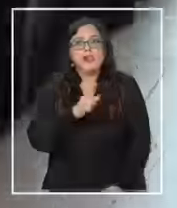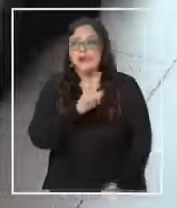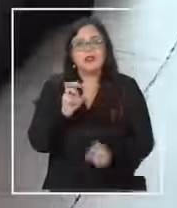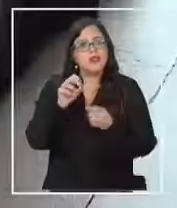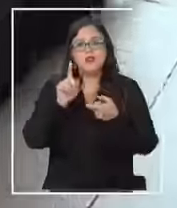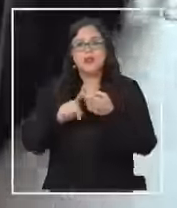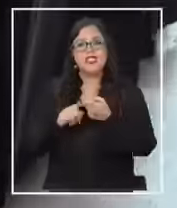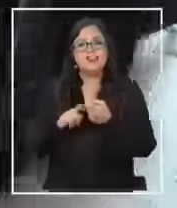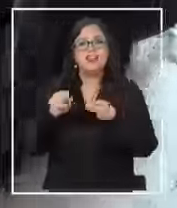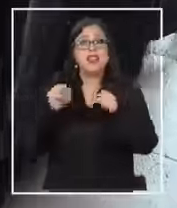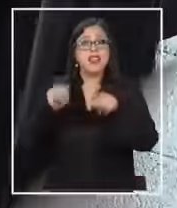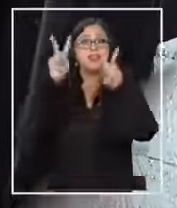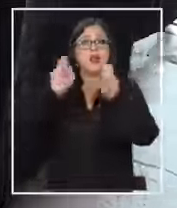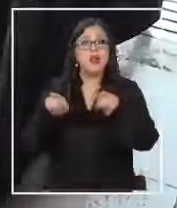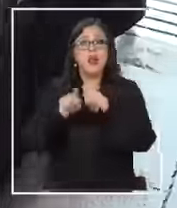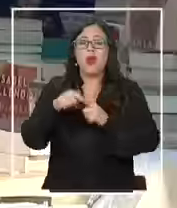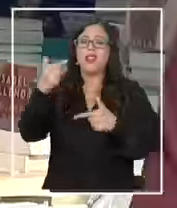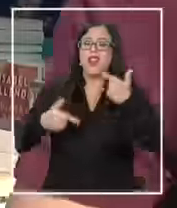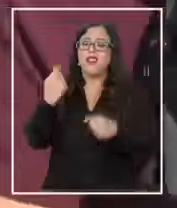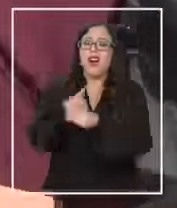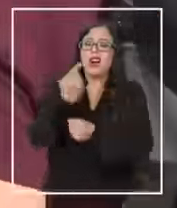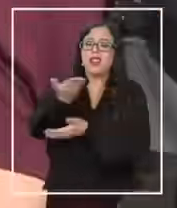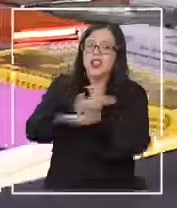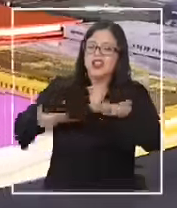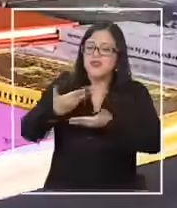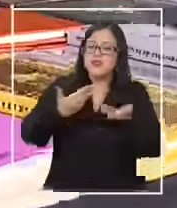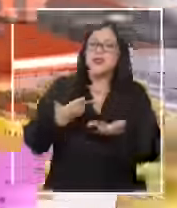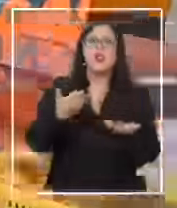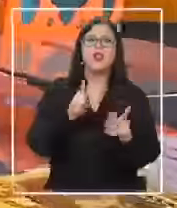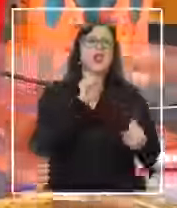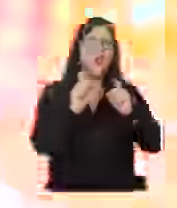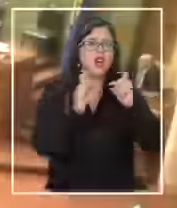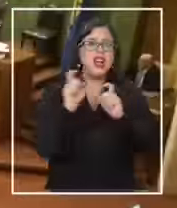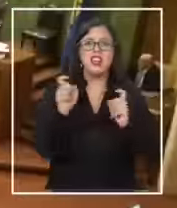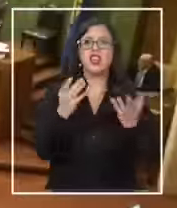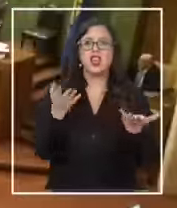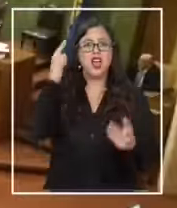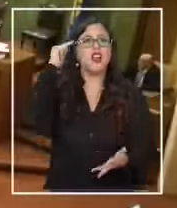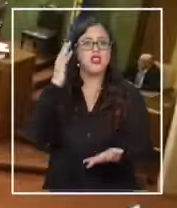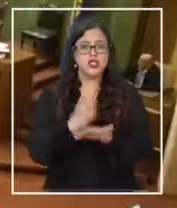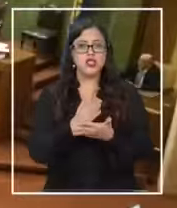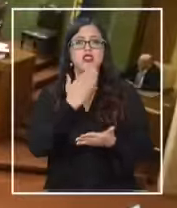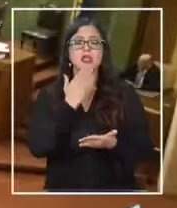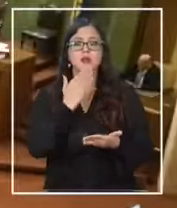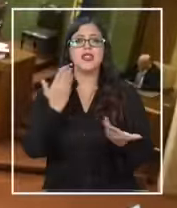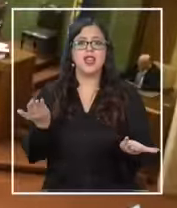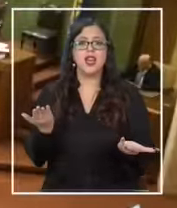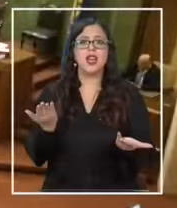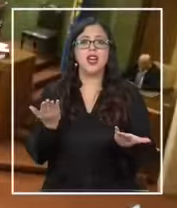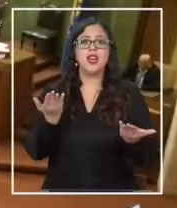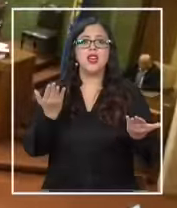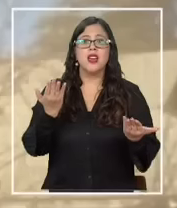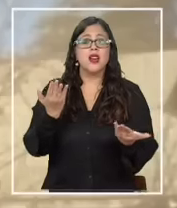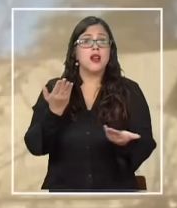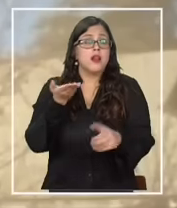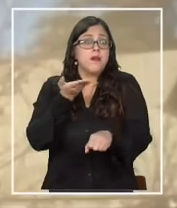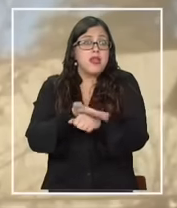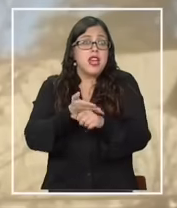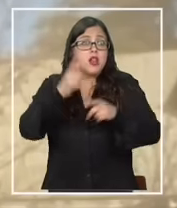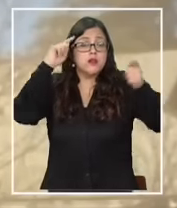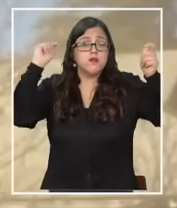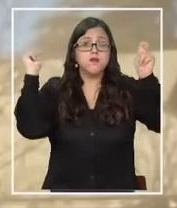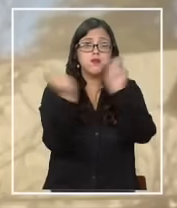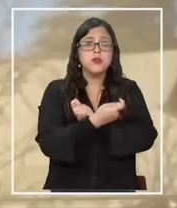el tema generó un intenso debate a nivel político con críticas transversales a la decisión y llamados a revertir la medida no